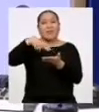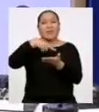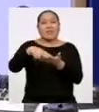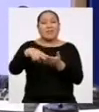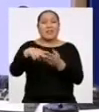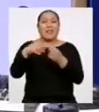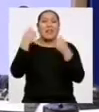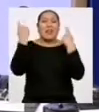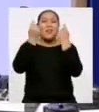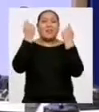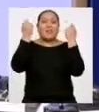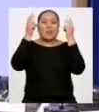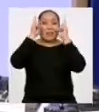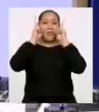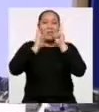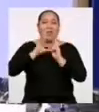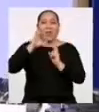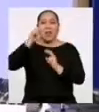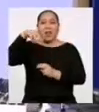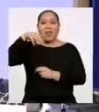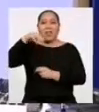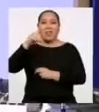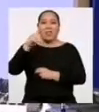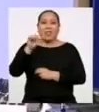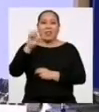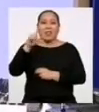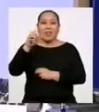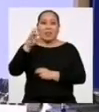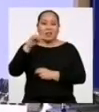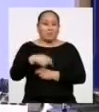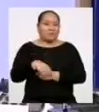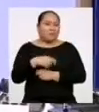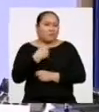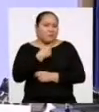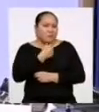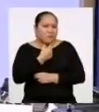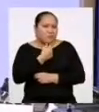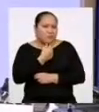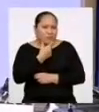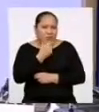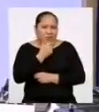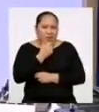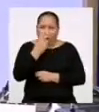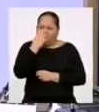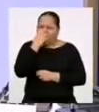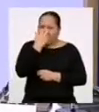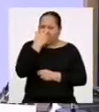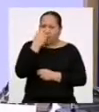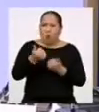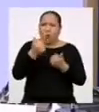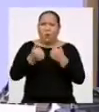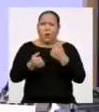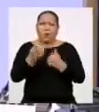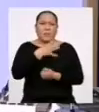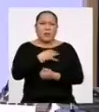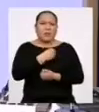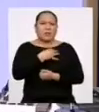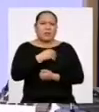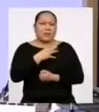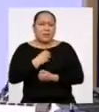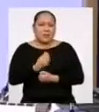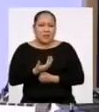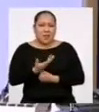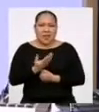fiesta de la Virgen de la Candelaria. La verdad que me da mucha curiosidad cuál sería la edad que representa a todos los